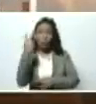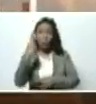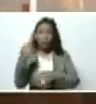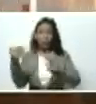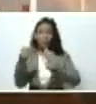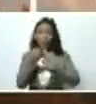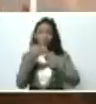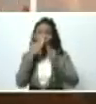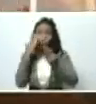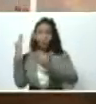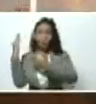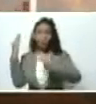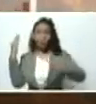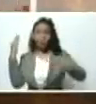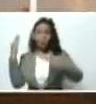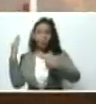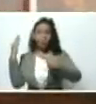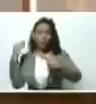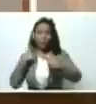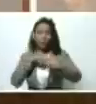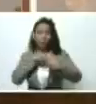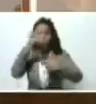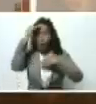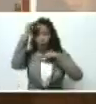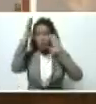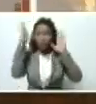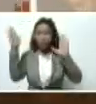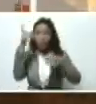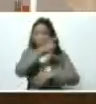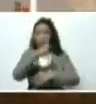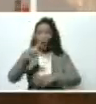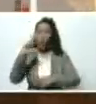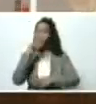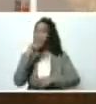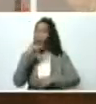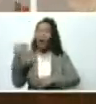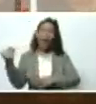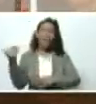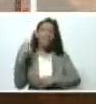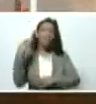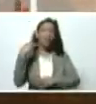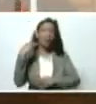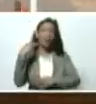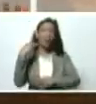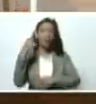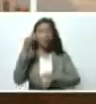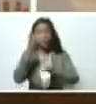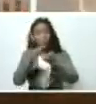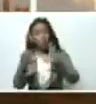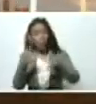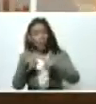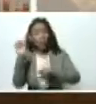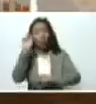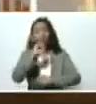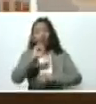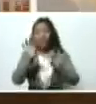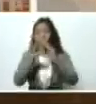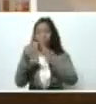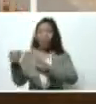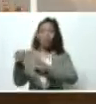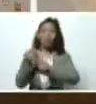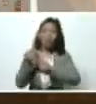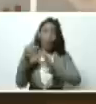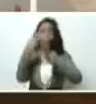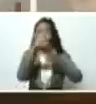y estamos atendiendo a nuestra gente, no hay víctimas que lamentar, pero sí familias afectadas con los